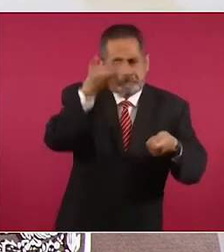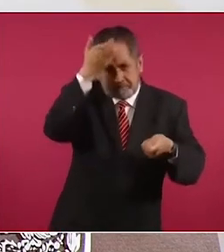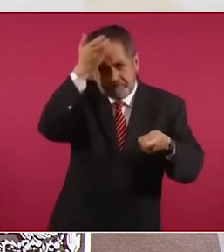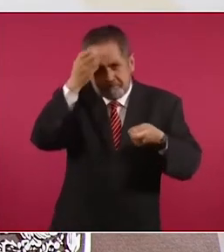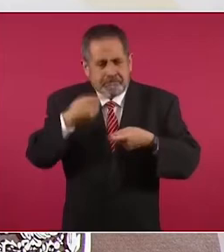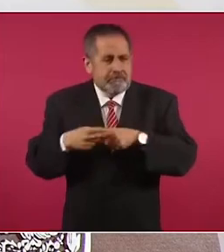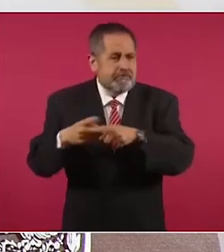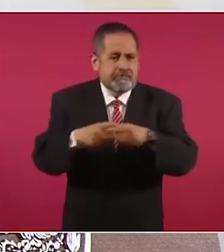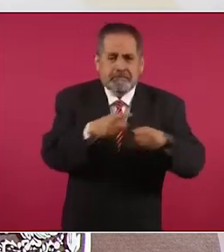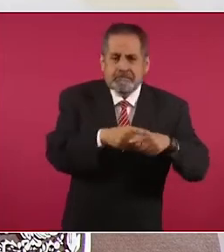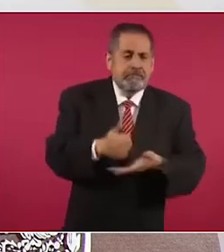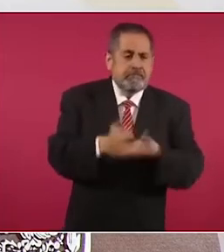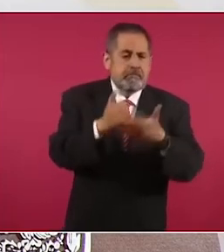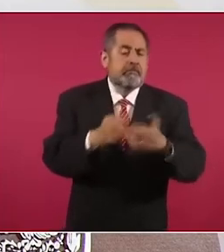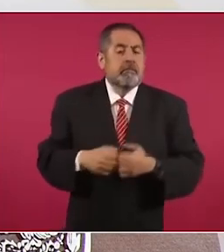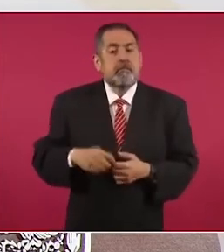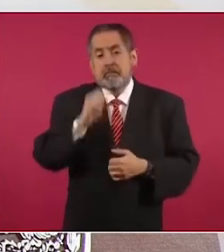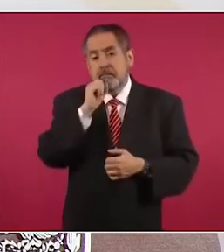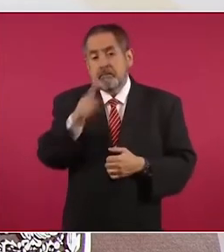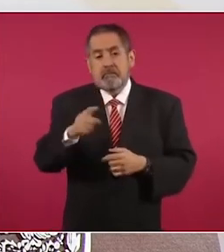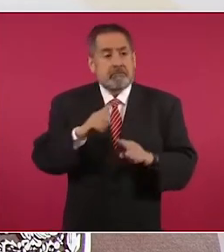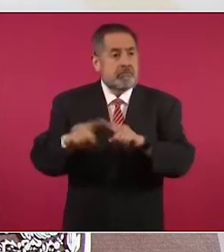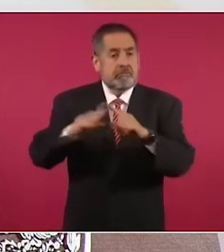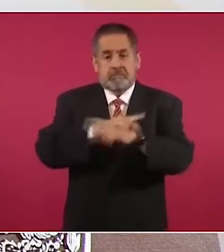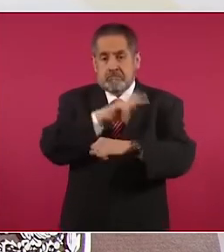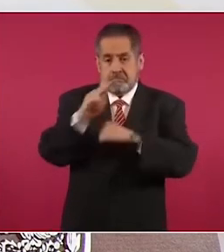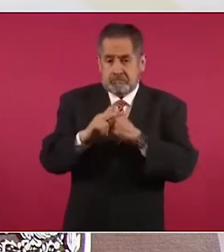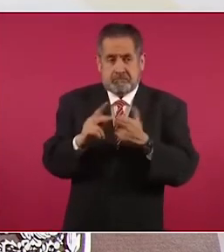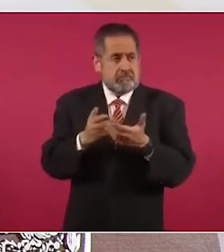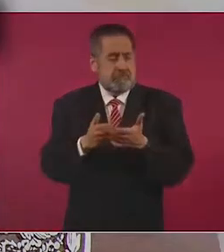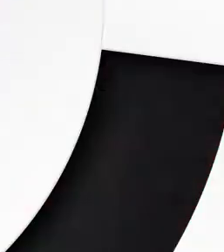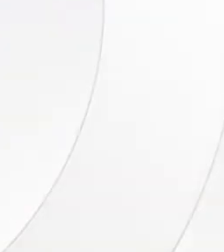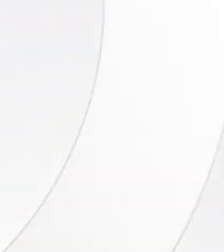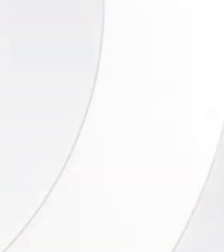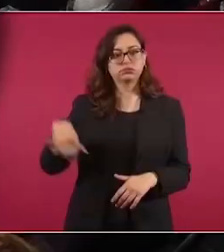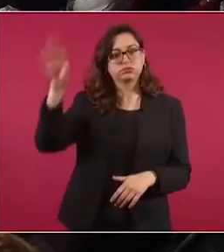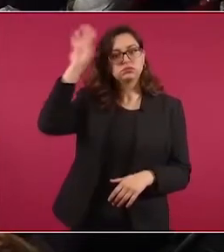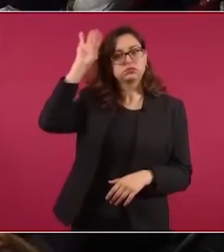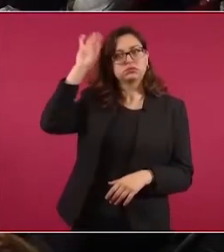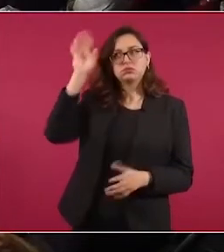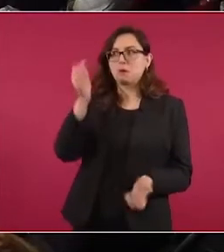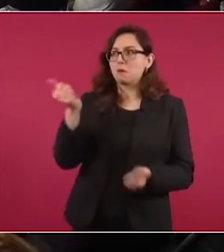También está abierto para todo el país y los…